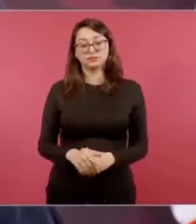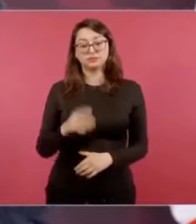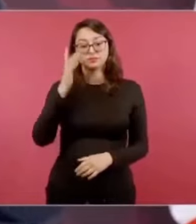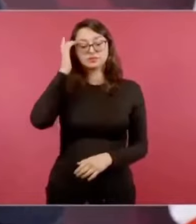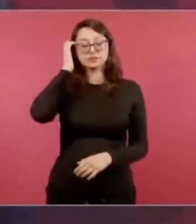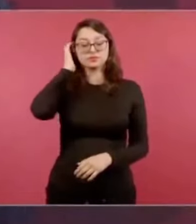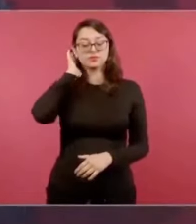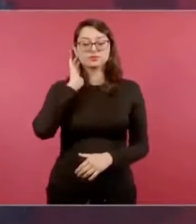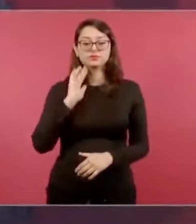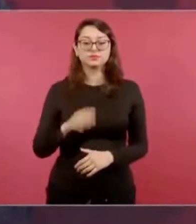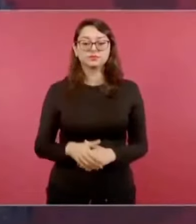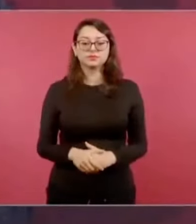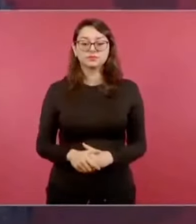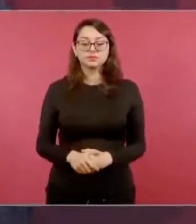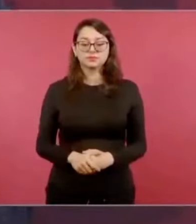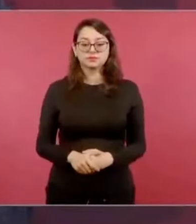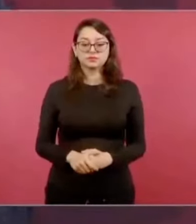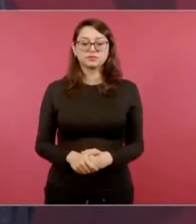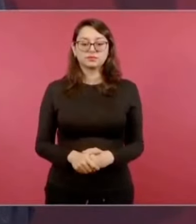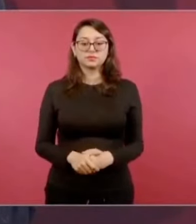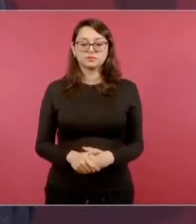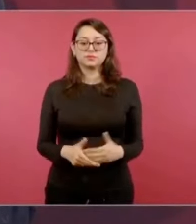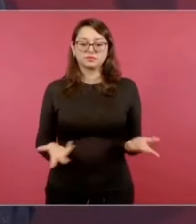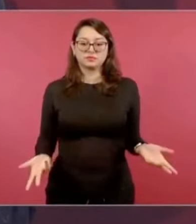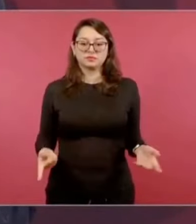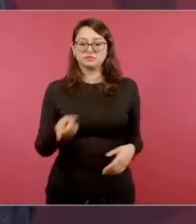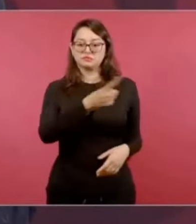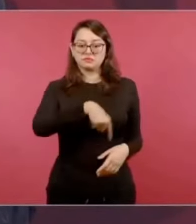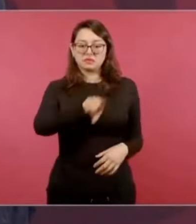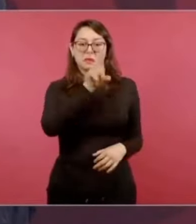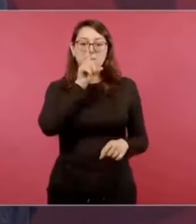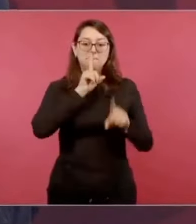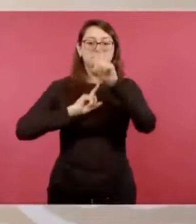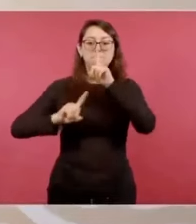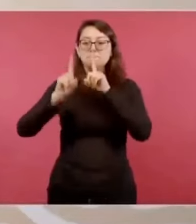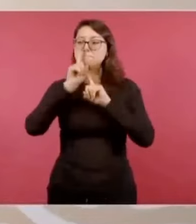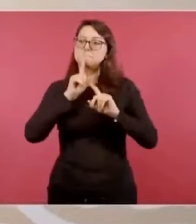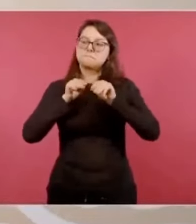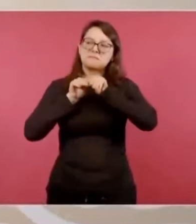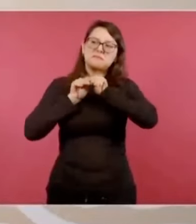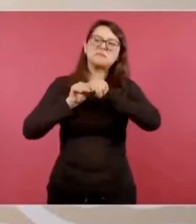en ese plan, luego